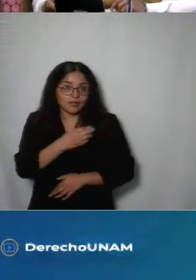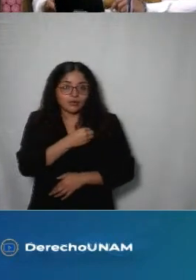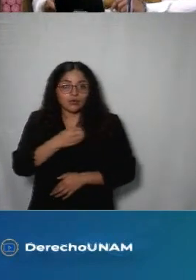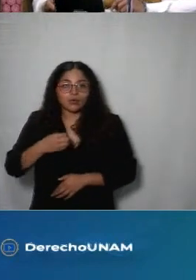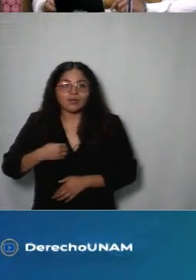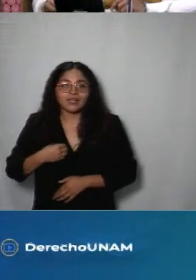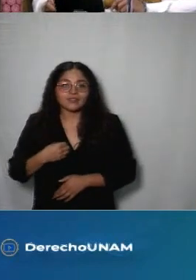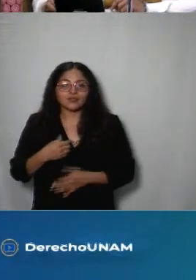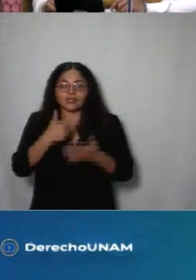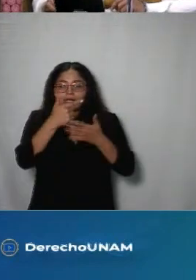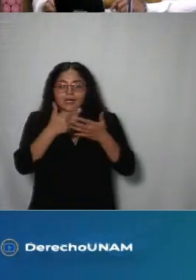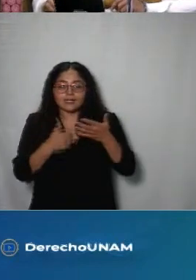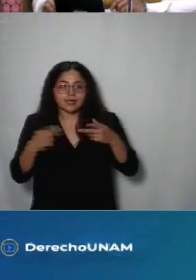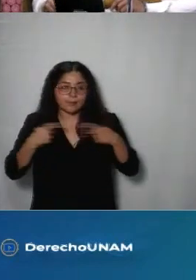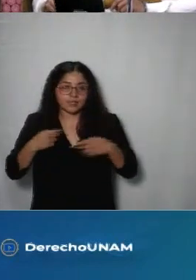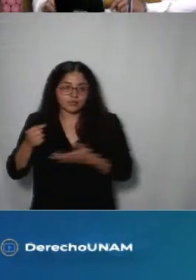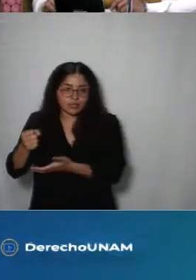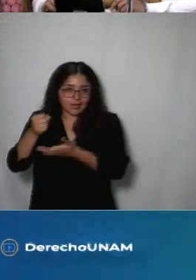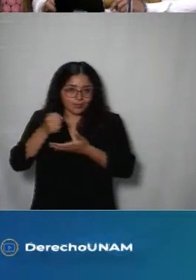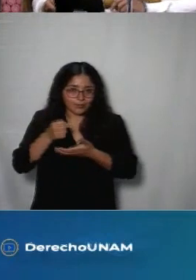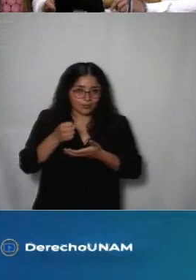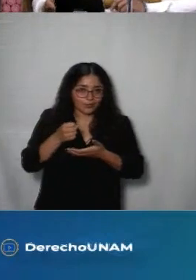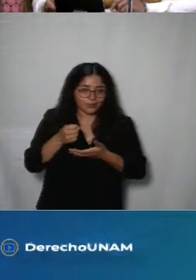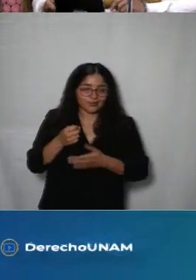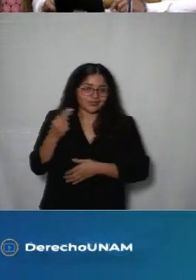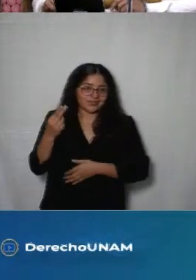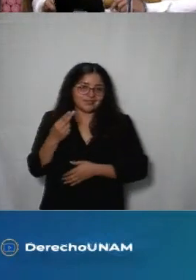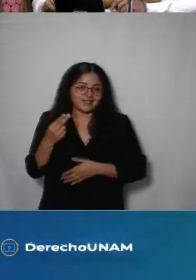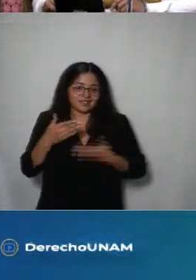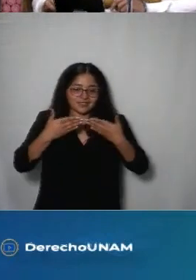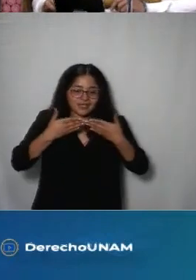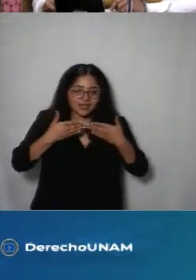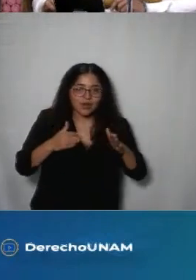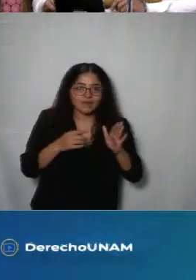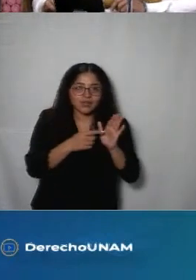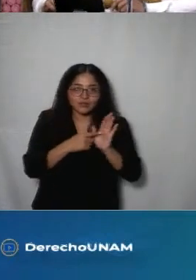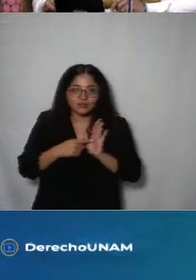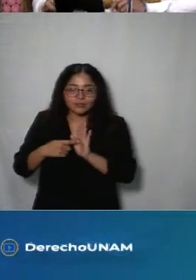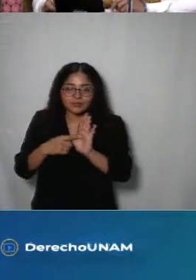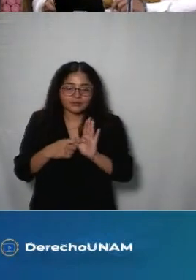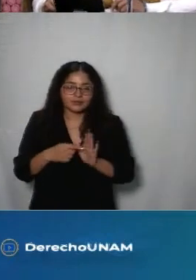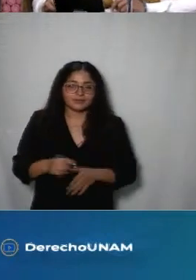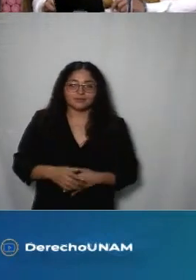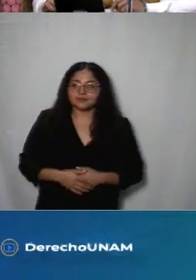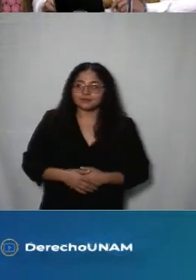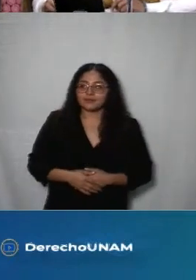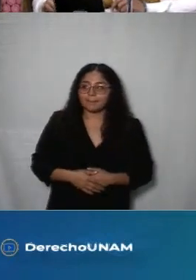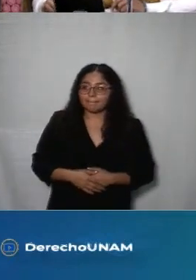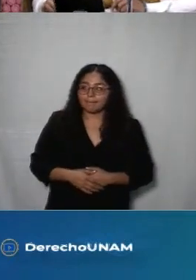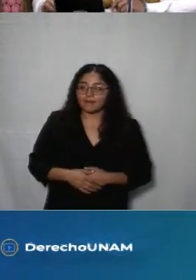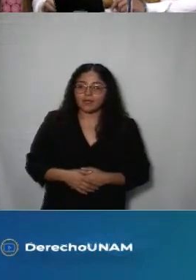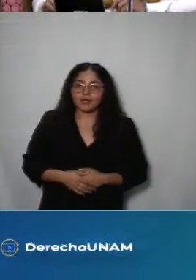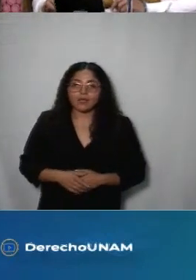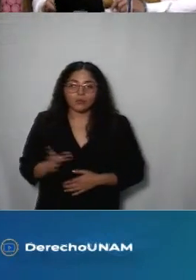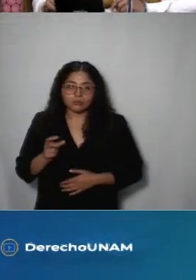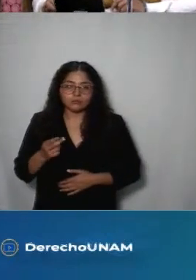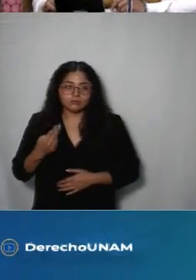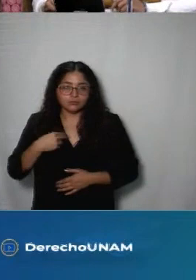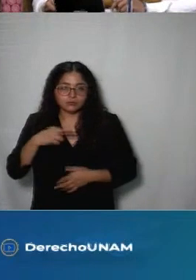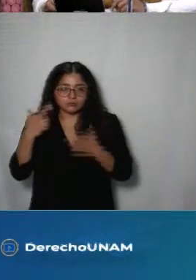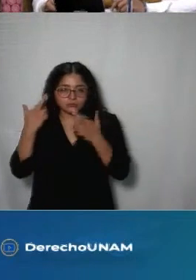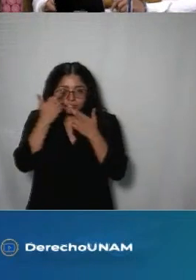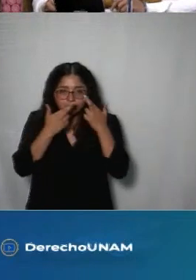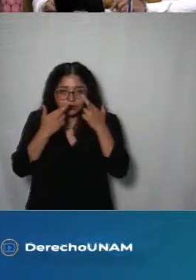públicos los padrones sociales de cualquier programa o acción social y como parte de la revisión de la